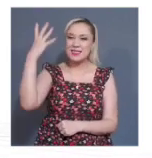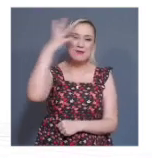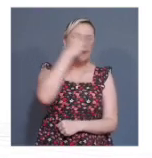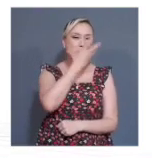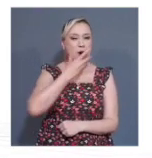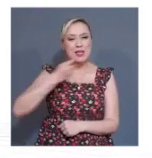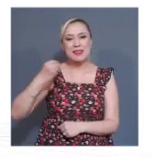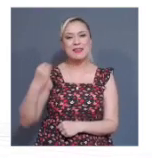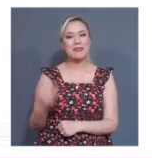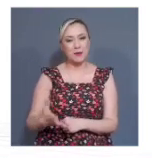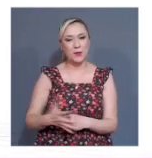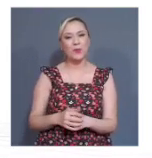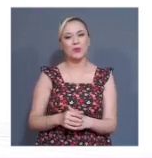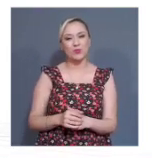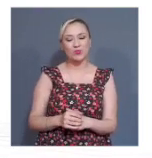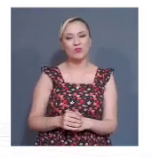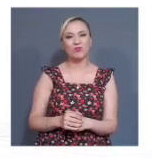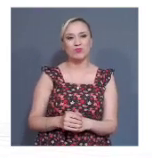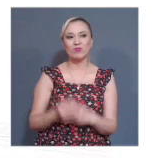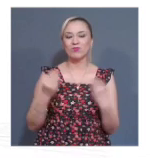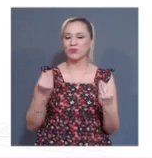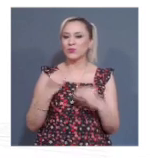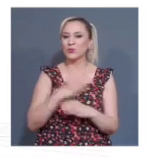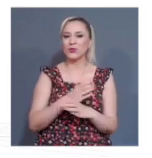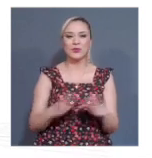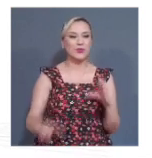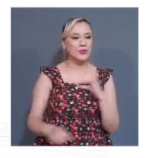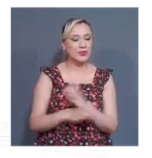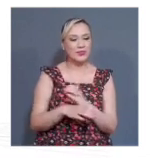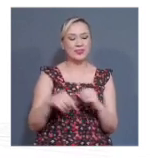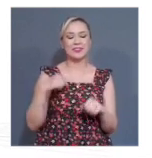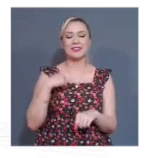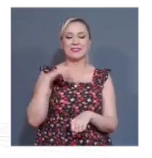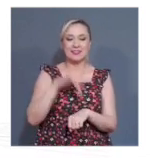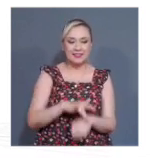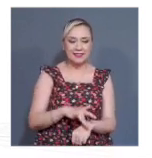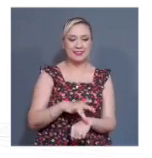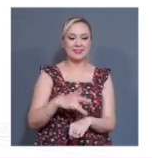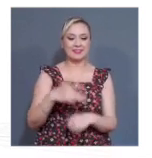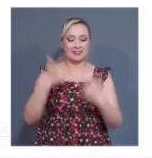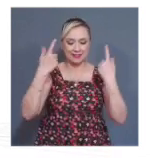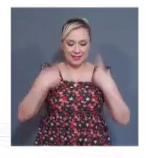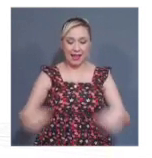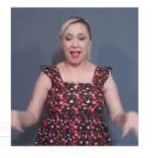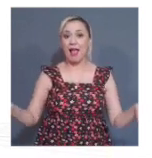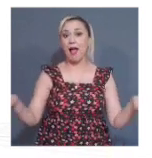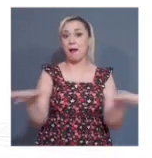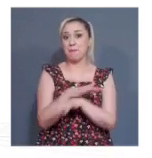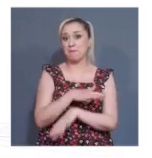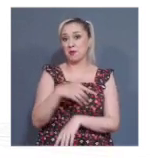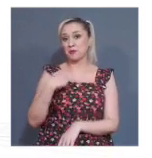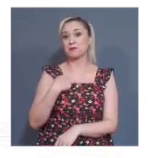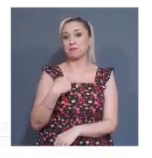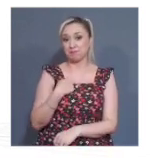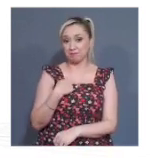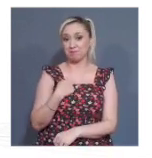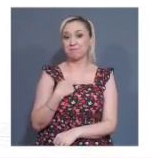Han cambiado muchas cosas con respecto a mi persona y pues obviamente las